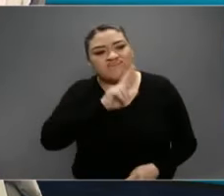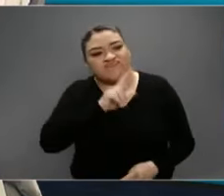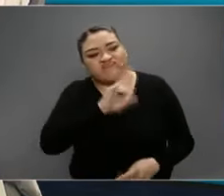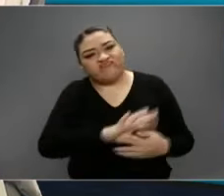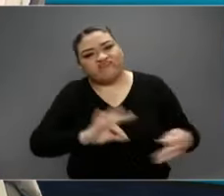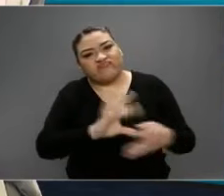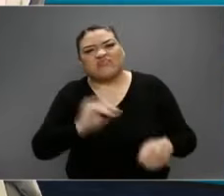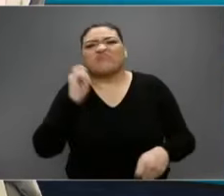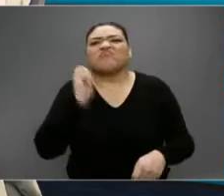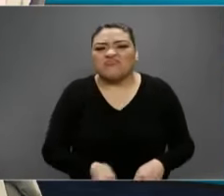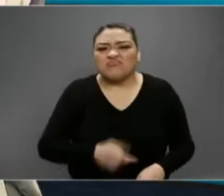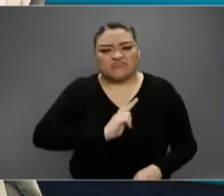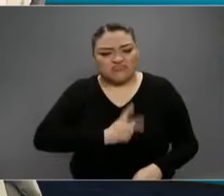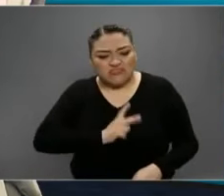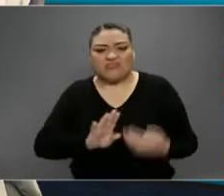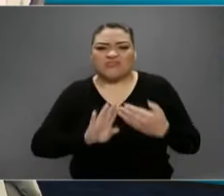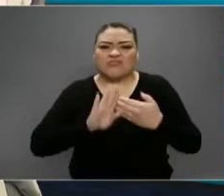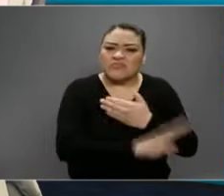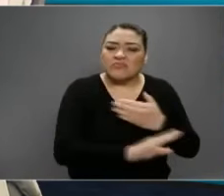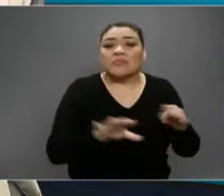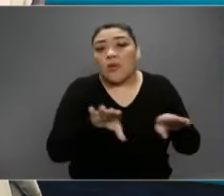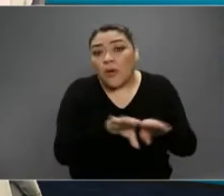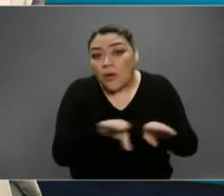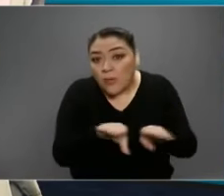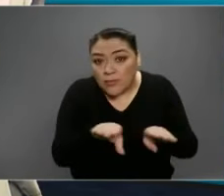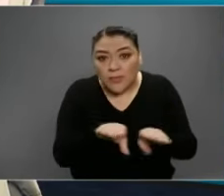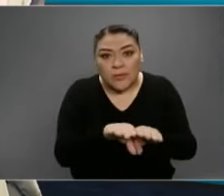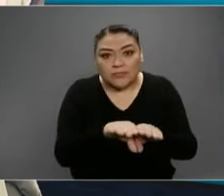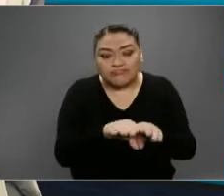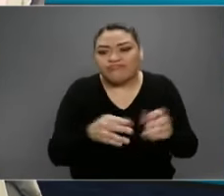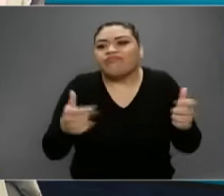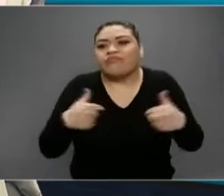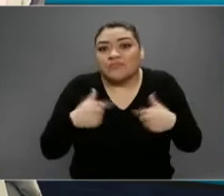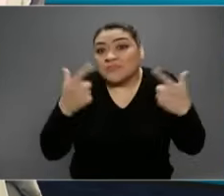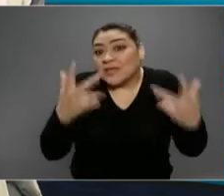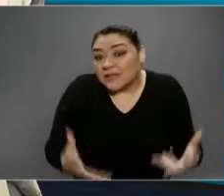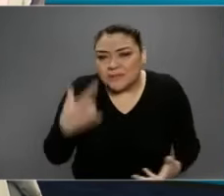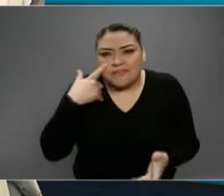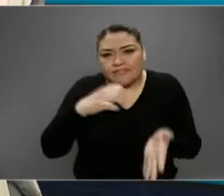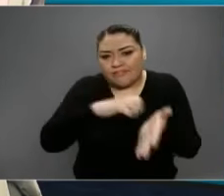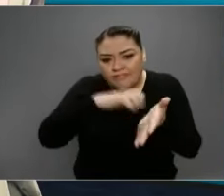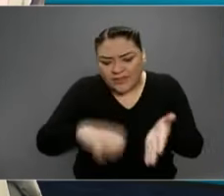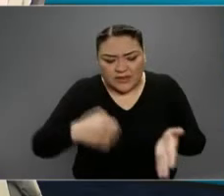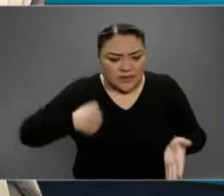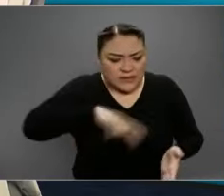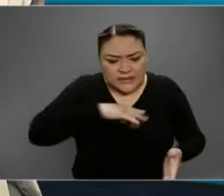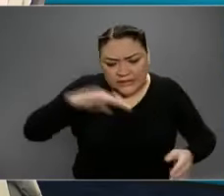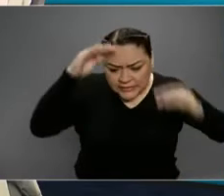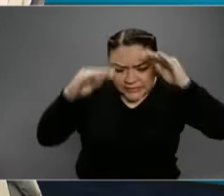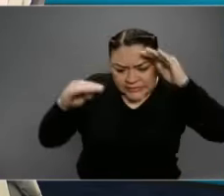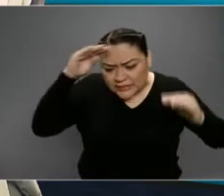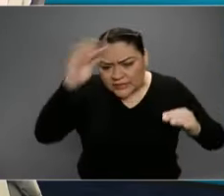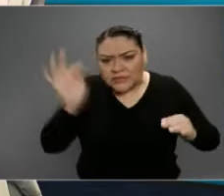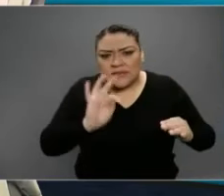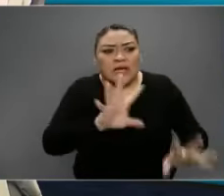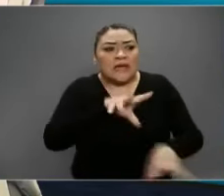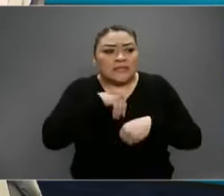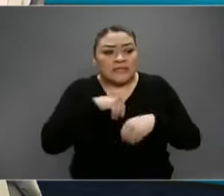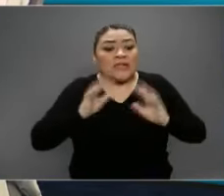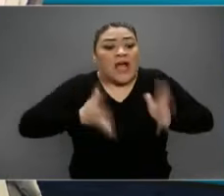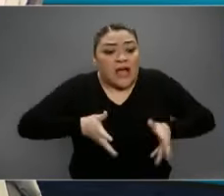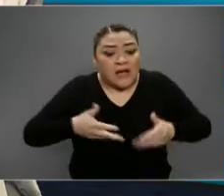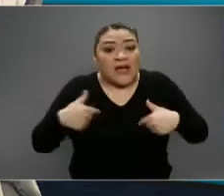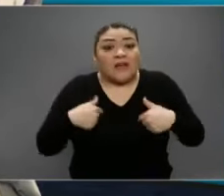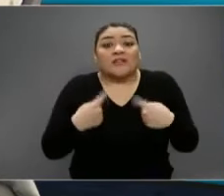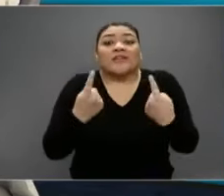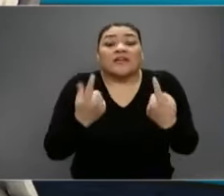acerca del virus, cómo prevenirlo, qué hacer cuando pensamos que podemos haberlo contraído,